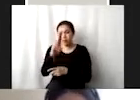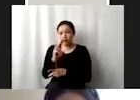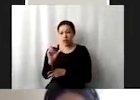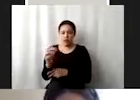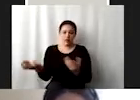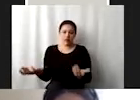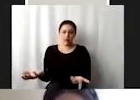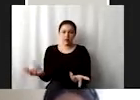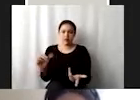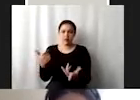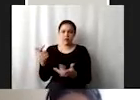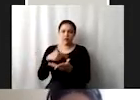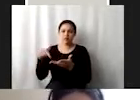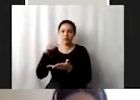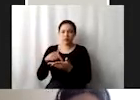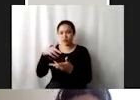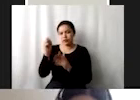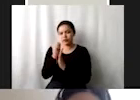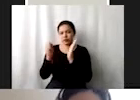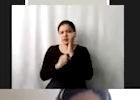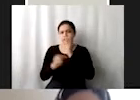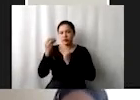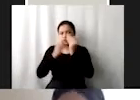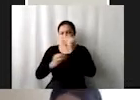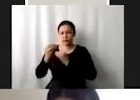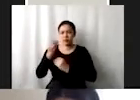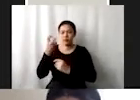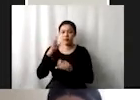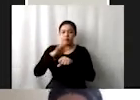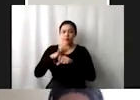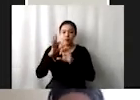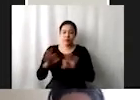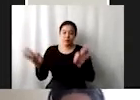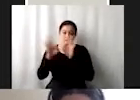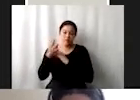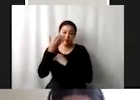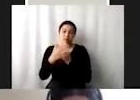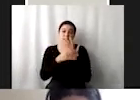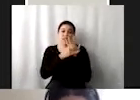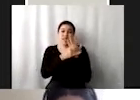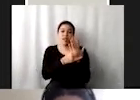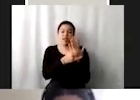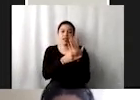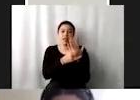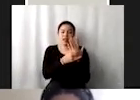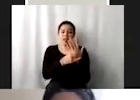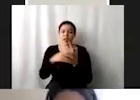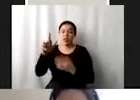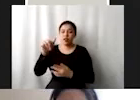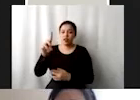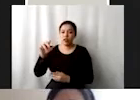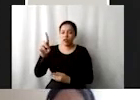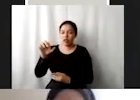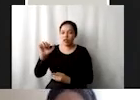que se relacionan con los sistemas alimentarios, aquí en particular menciona mandato de la ronda de Doha para el desarrollo,